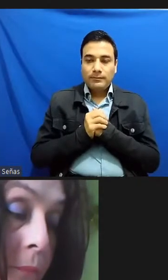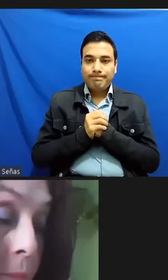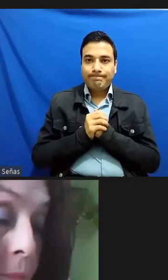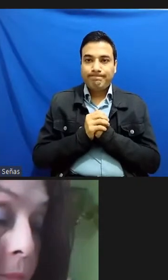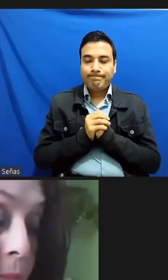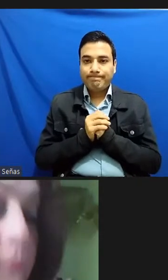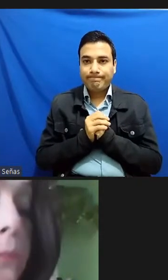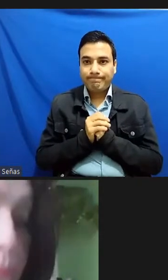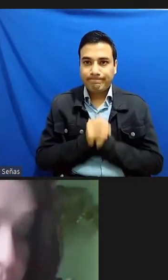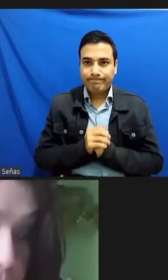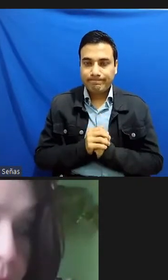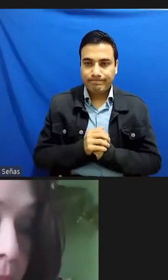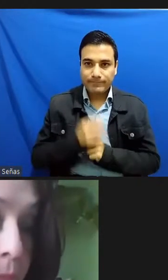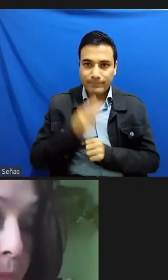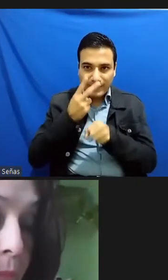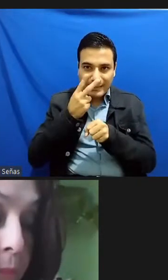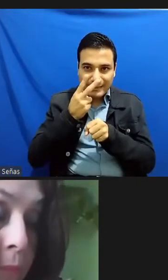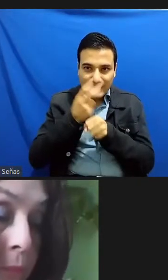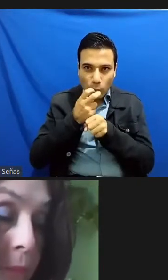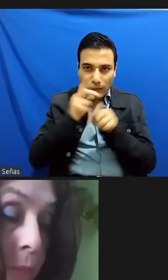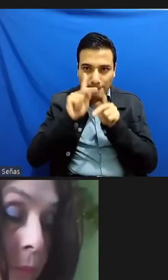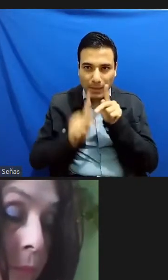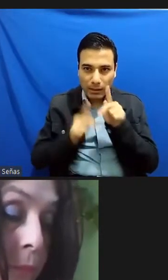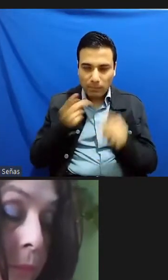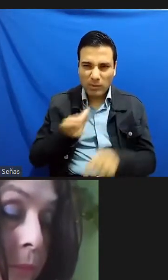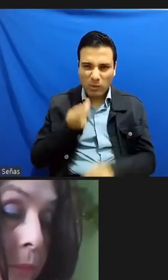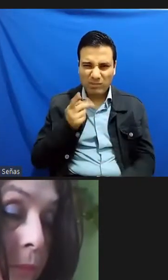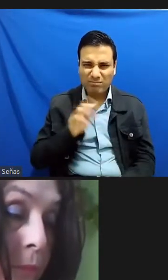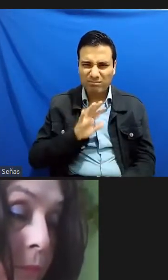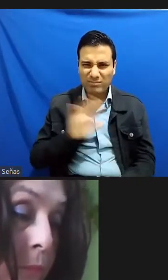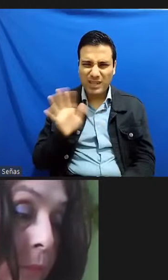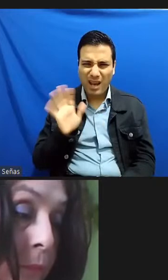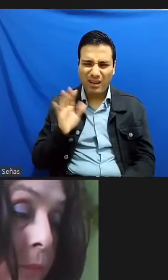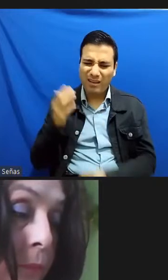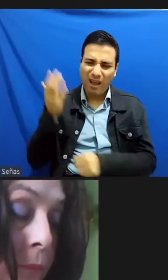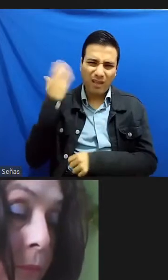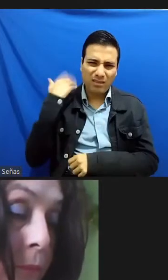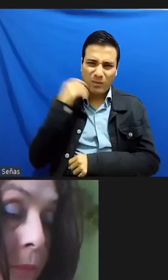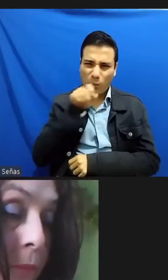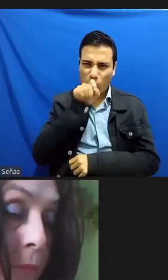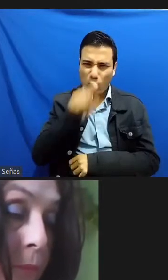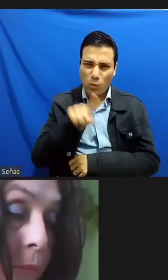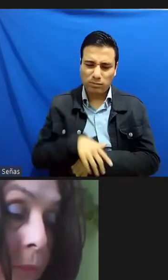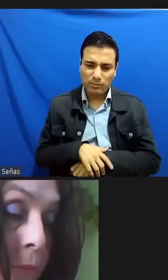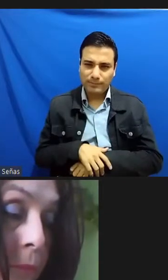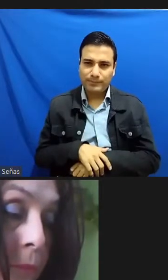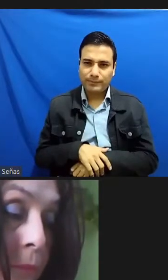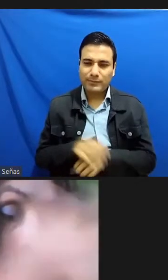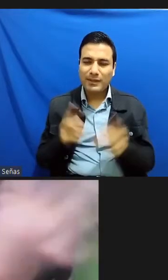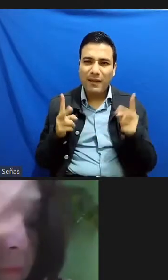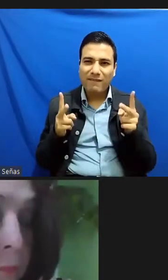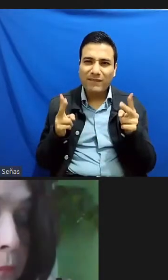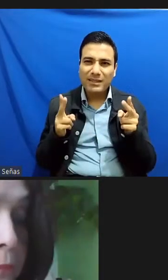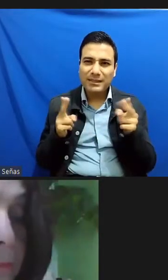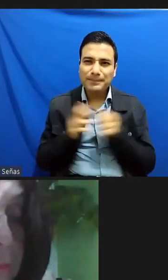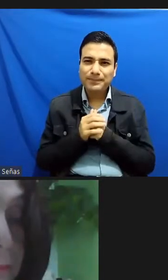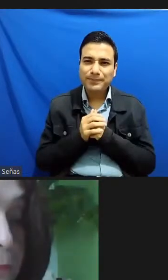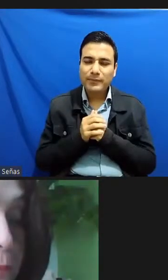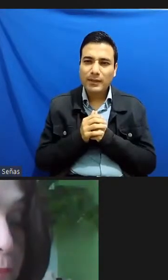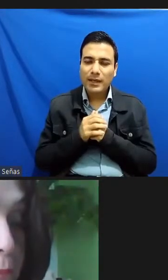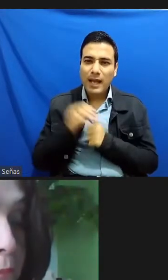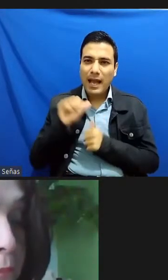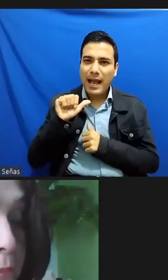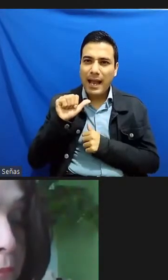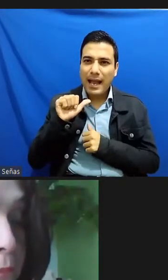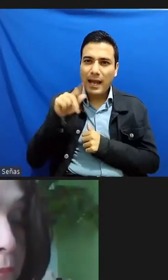respondida o preguntada vuelta a preguntar a partir de la frase de Akutagawa de este escritor